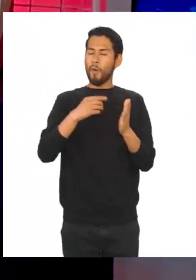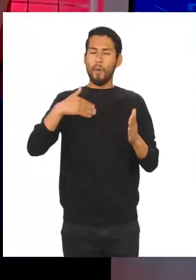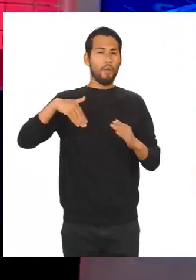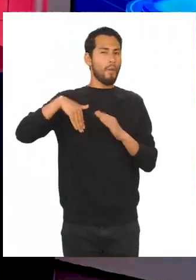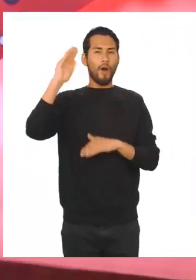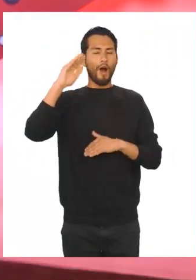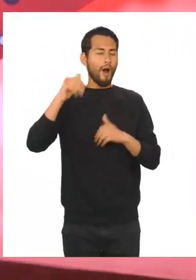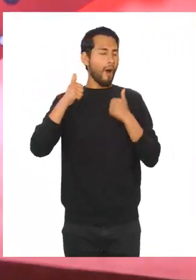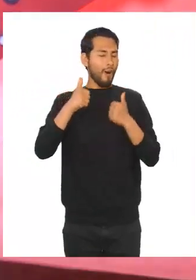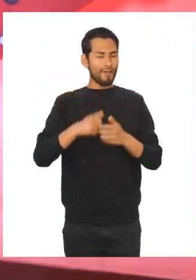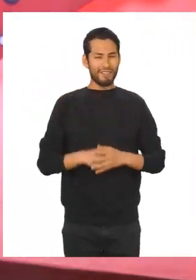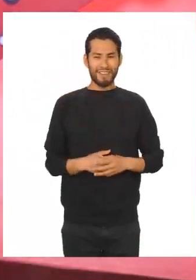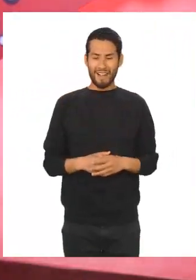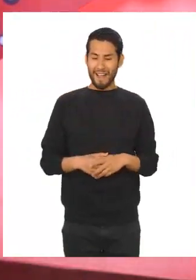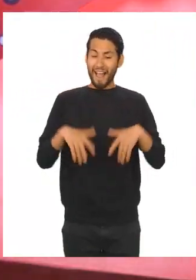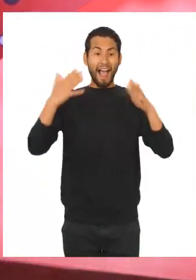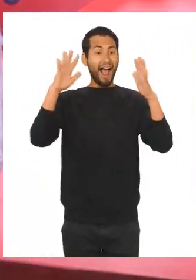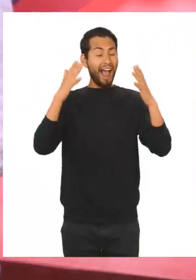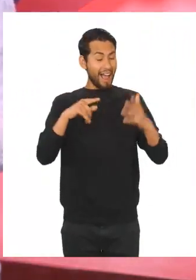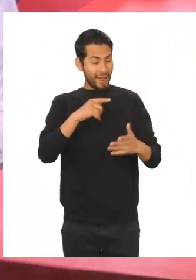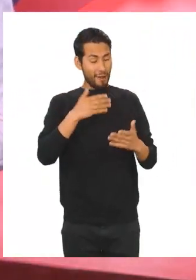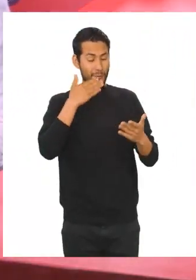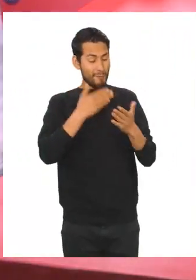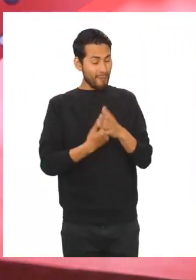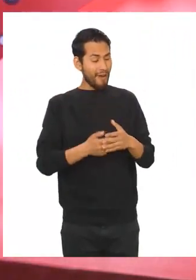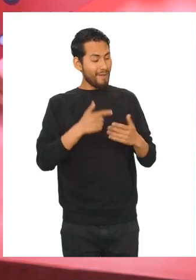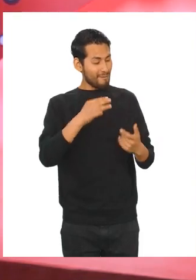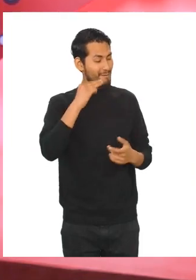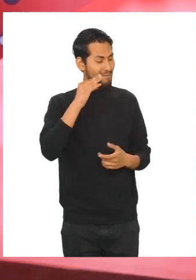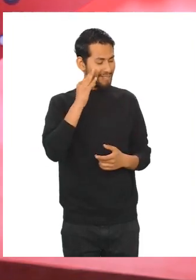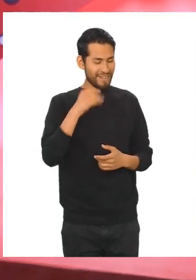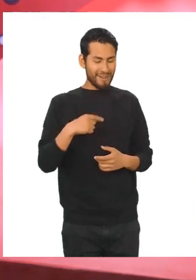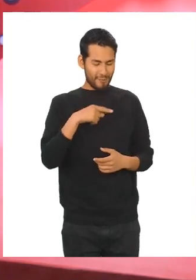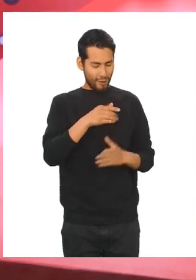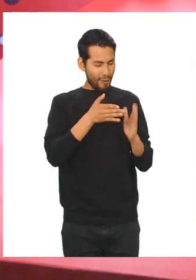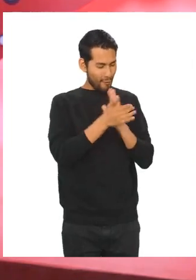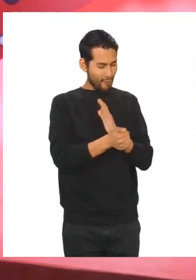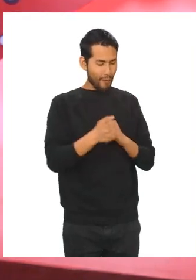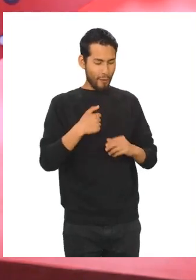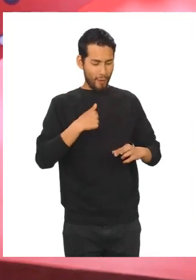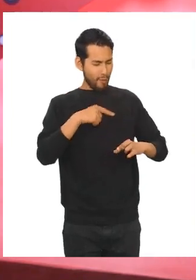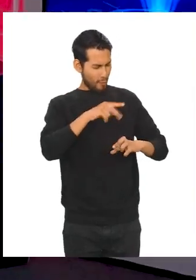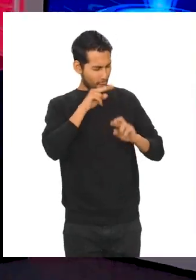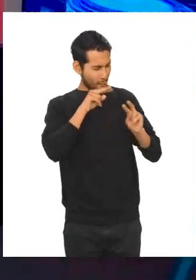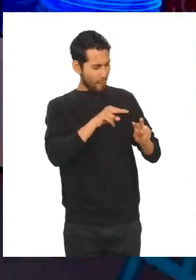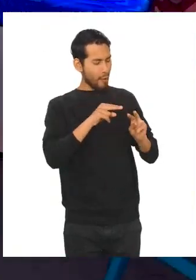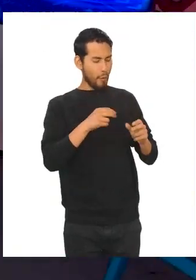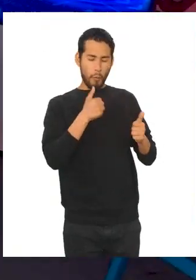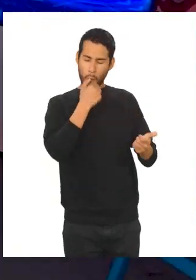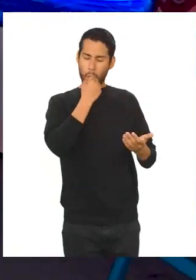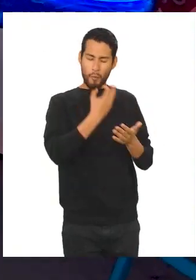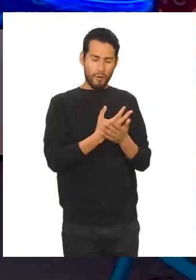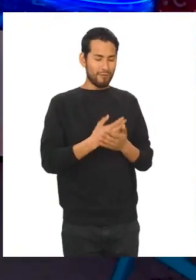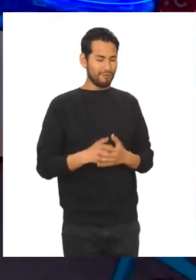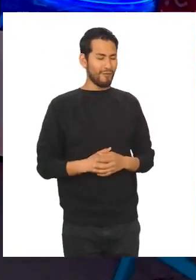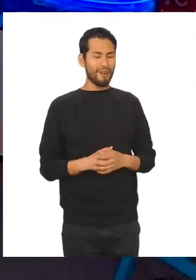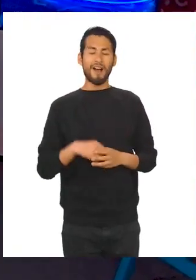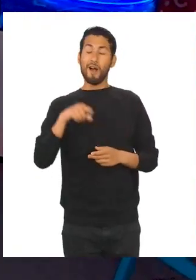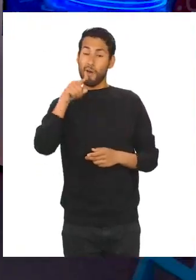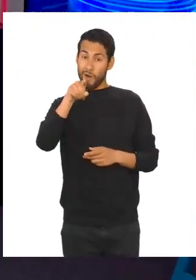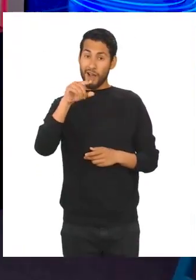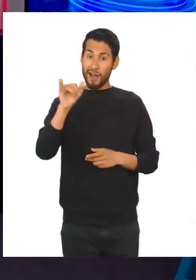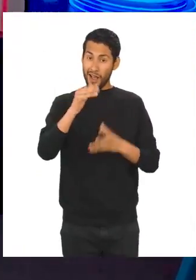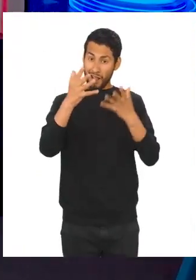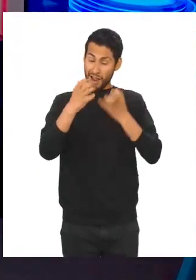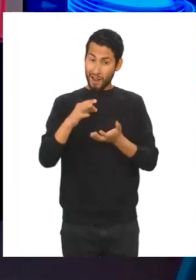salón. ¡Yay! ¡Felicitaciones, Maffer! Nunca dudé de tu capacidad, Maffer. ¡Sí! Chicos, y si ustedes quieren sacar